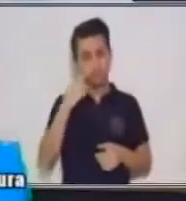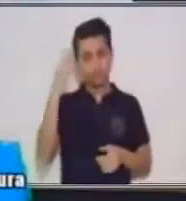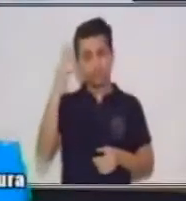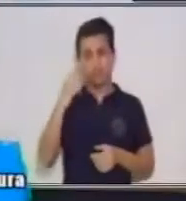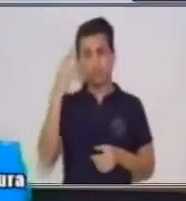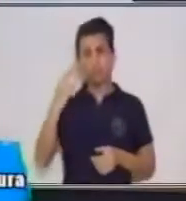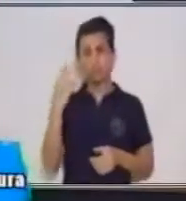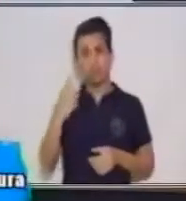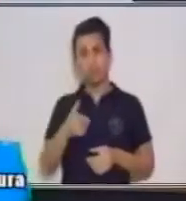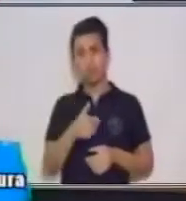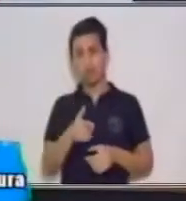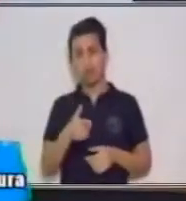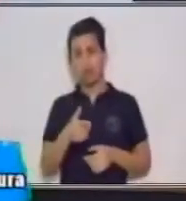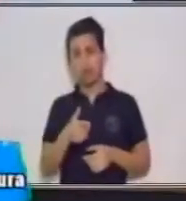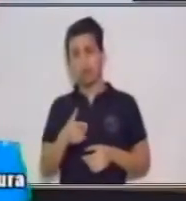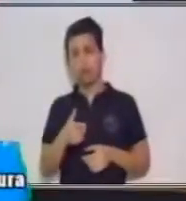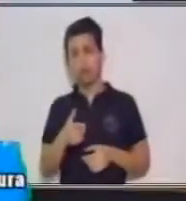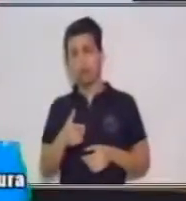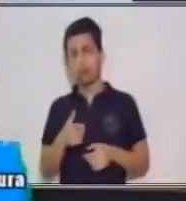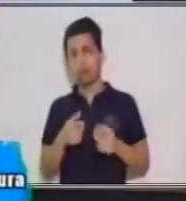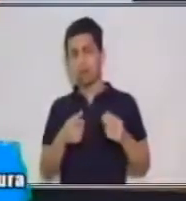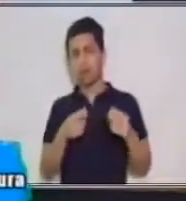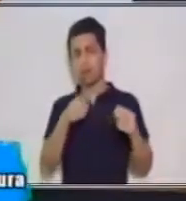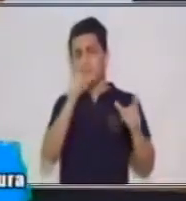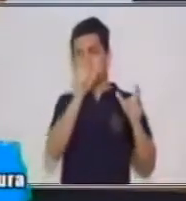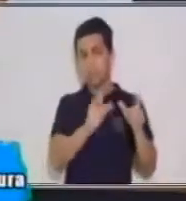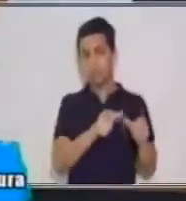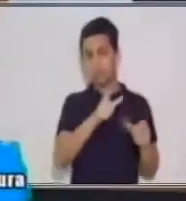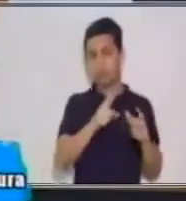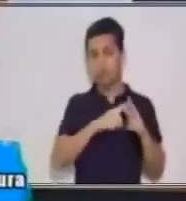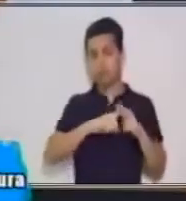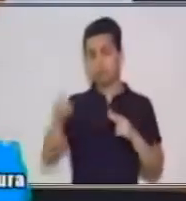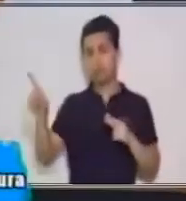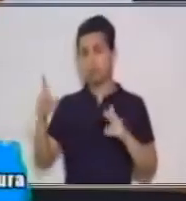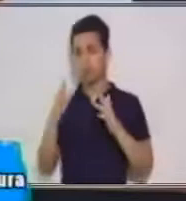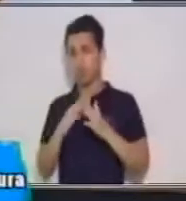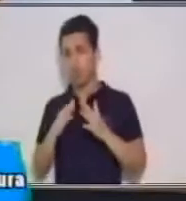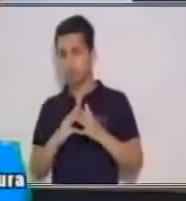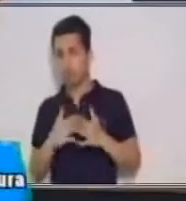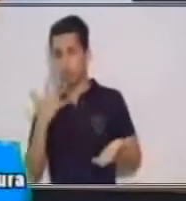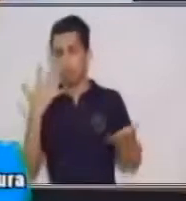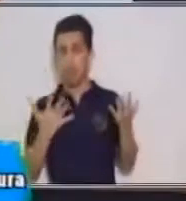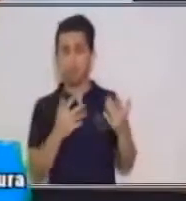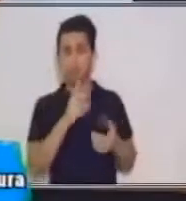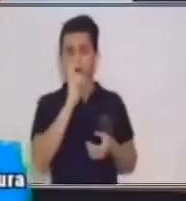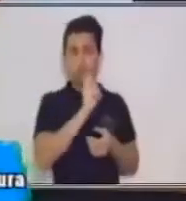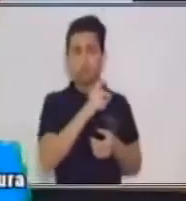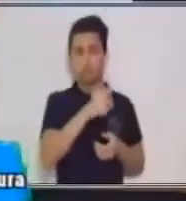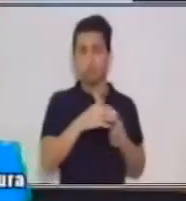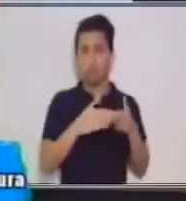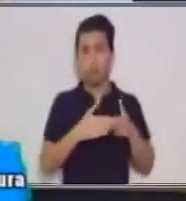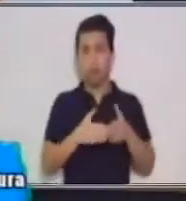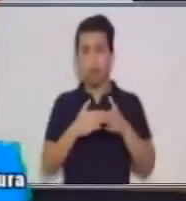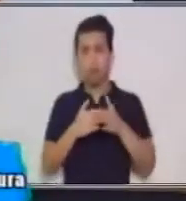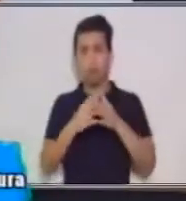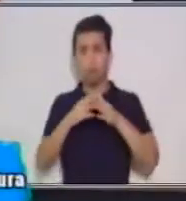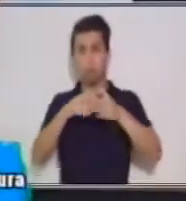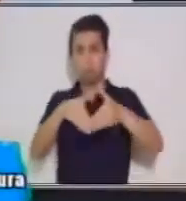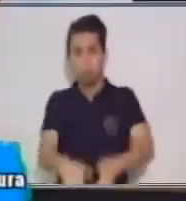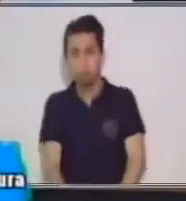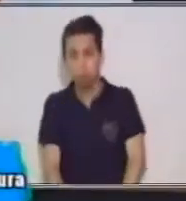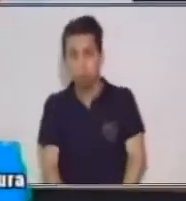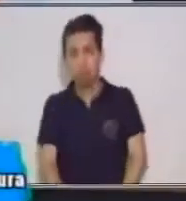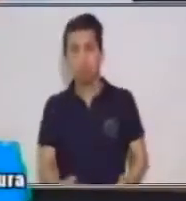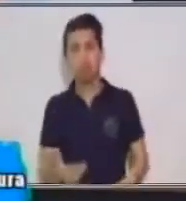el personaje se fue de casa o tal vez por esta razón el barco se hundió. entonces mi mente va a